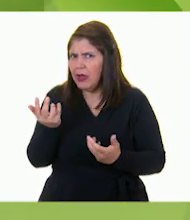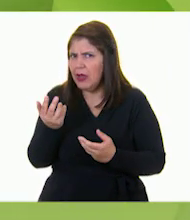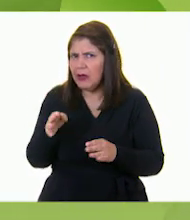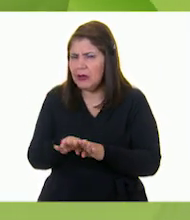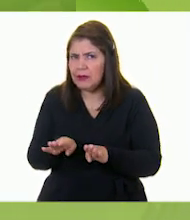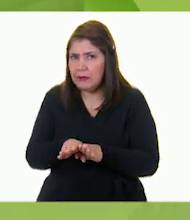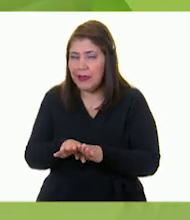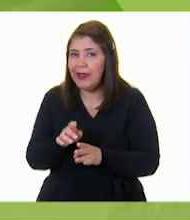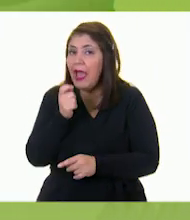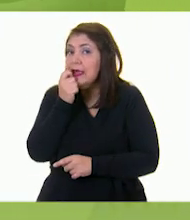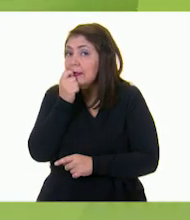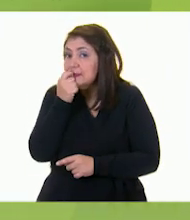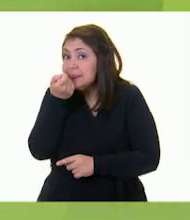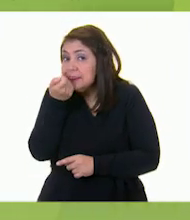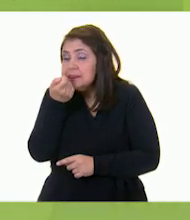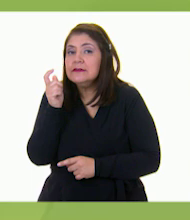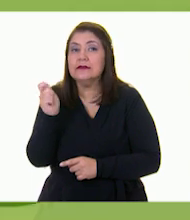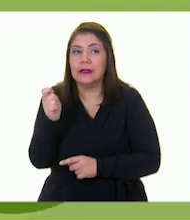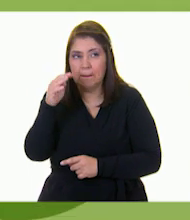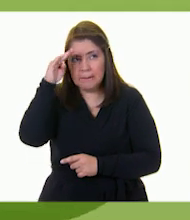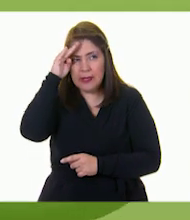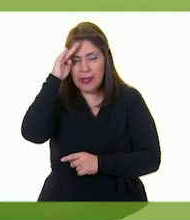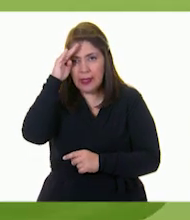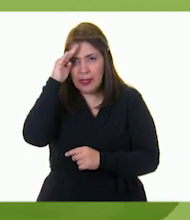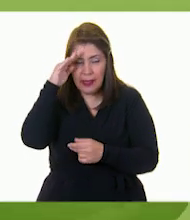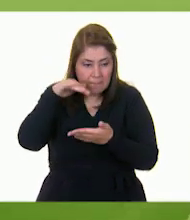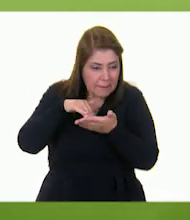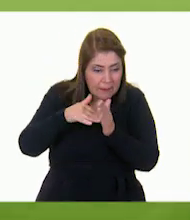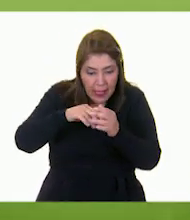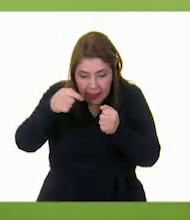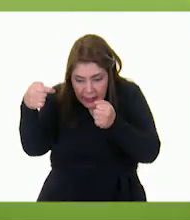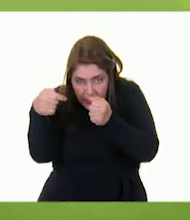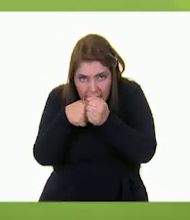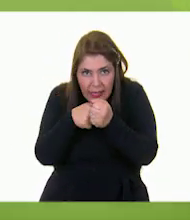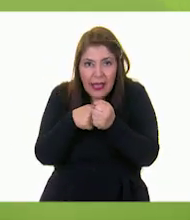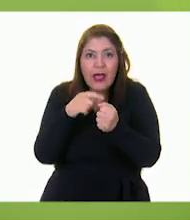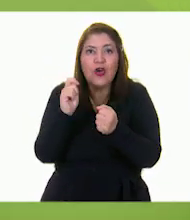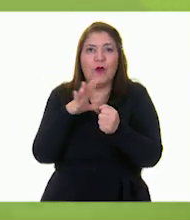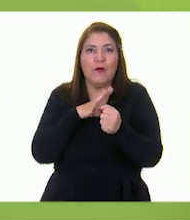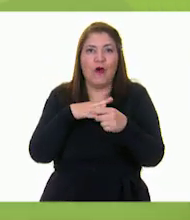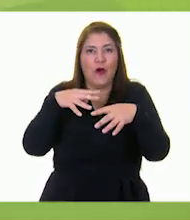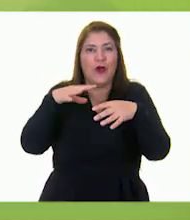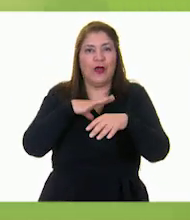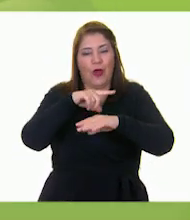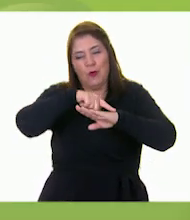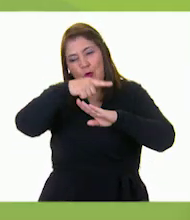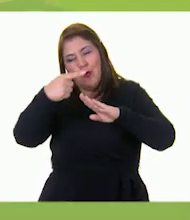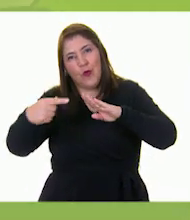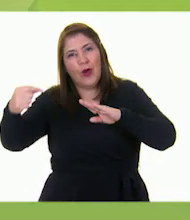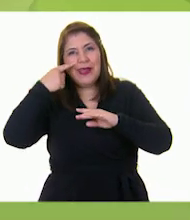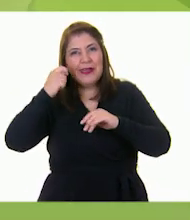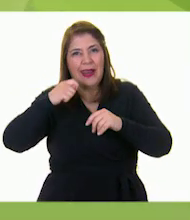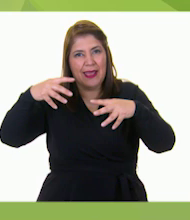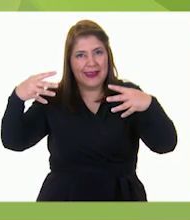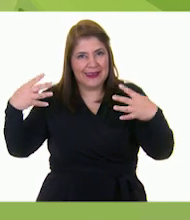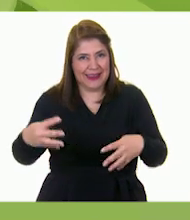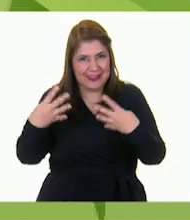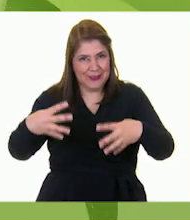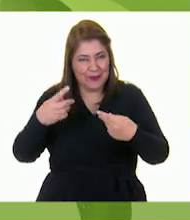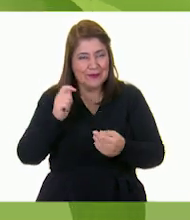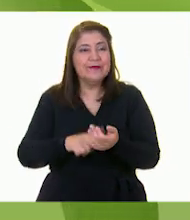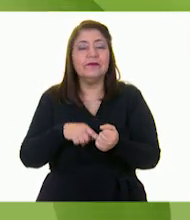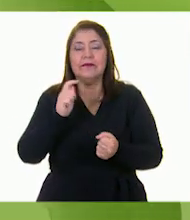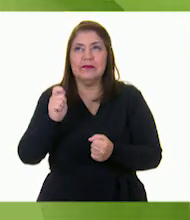Pepita pensaba que se podrían esconder debajo de la hoja de una lechuga. Pero Maní no